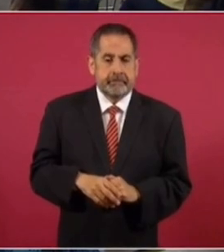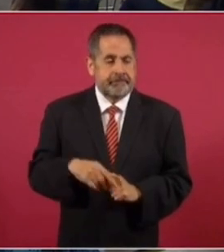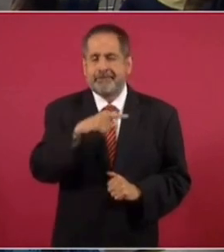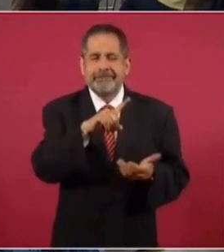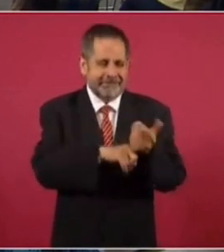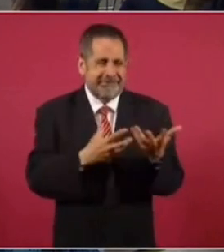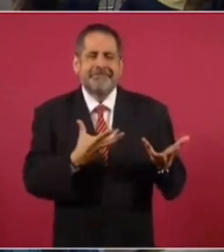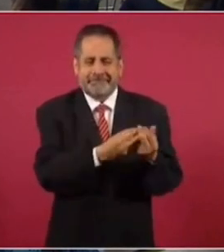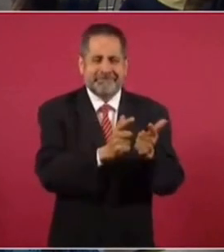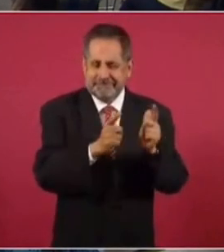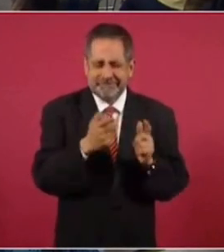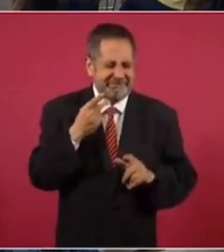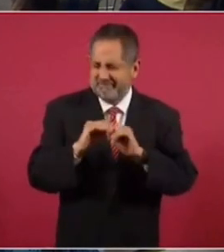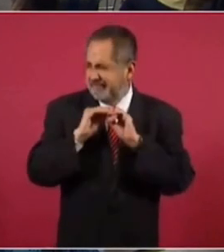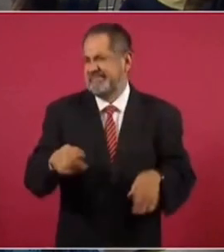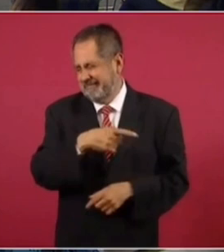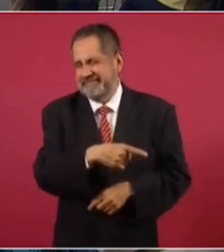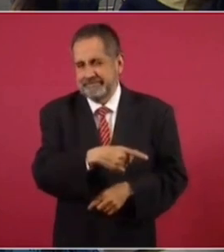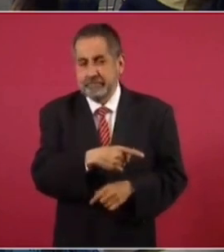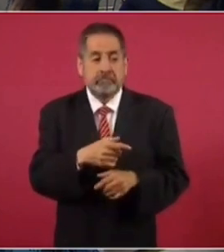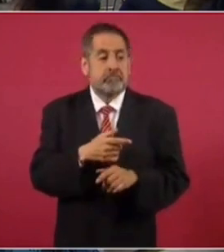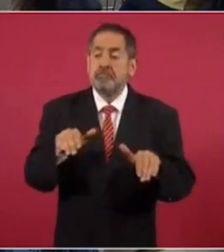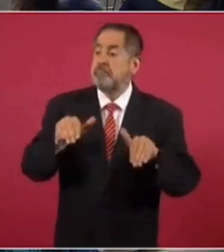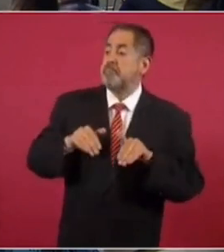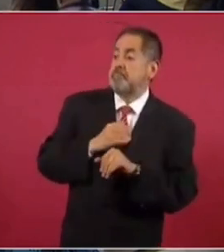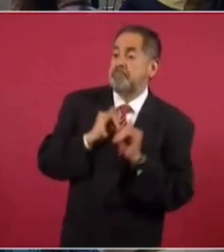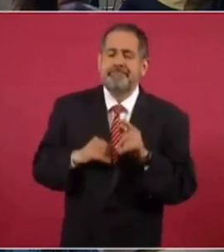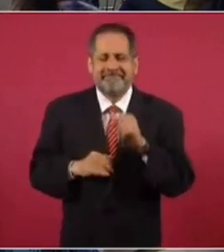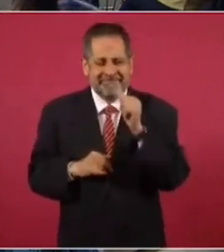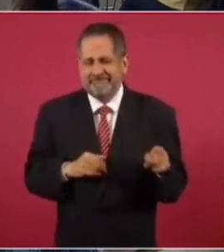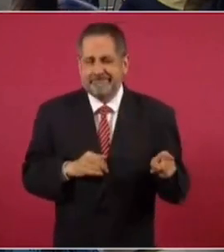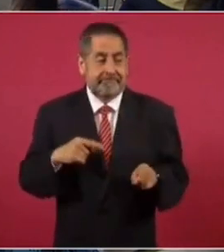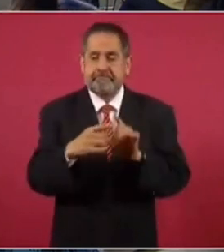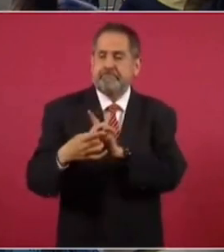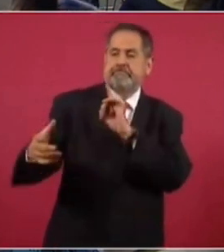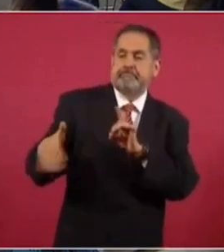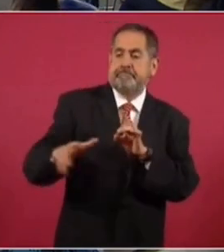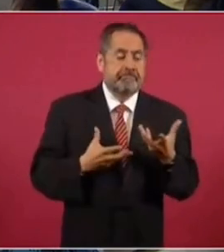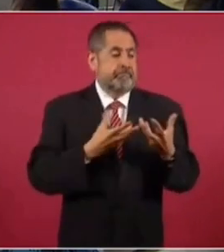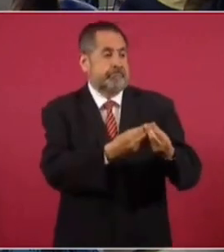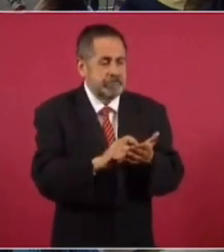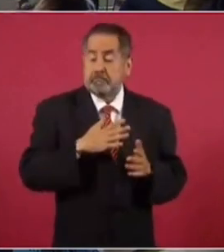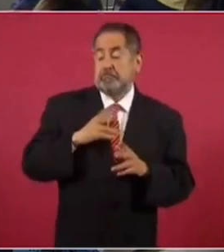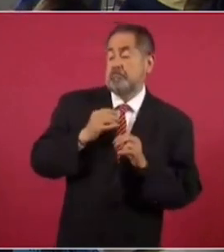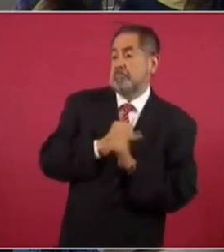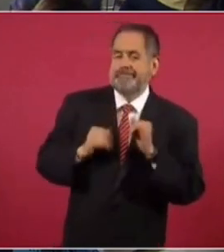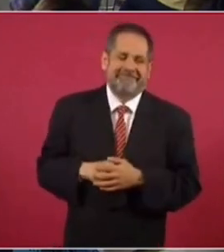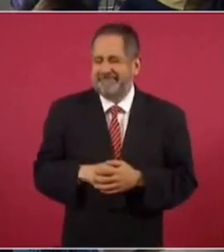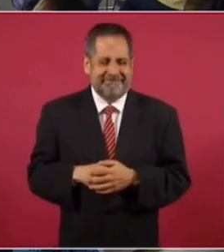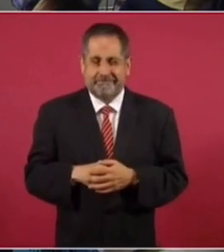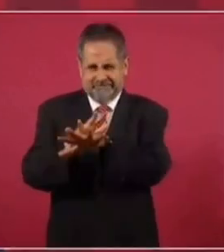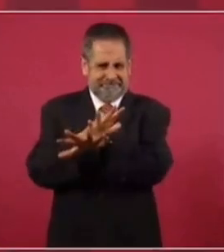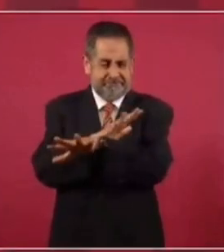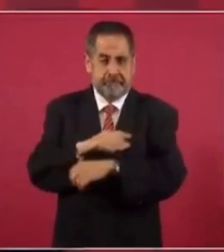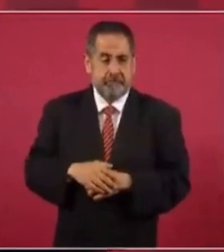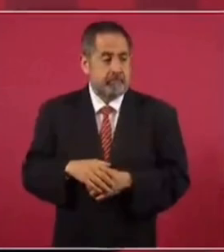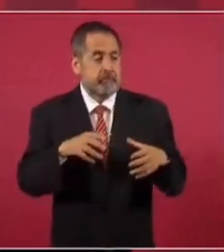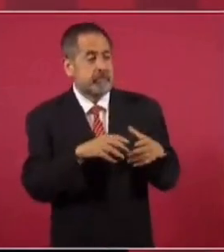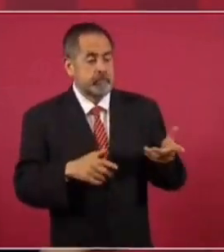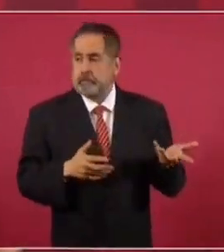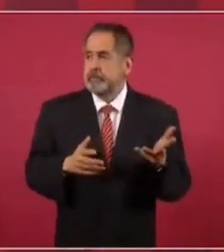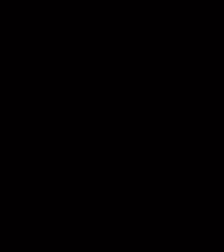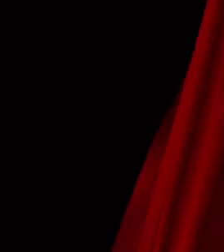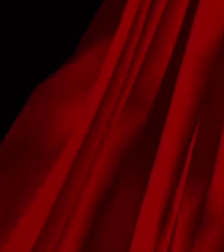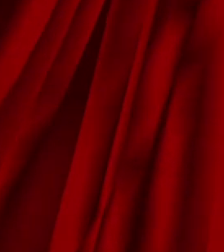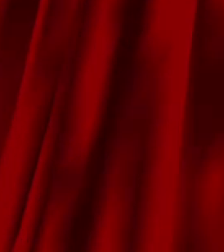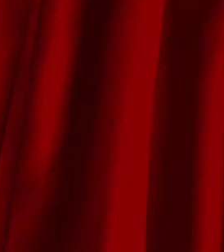tienen partido y claro que no son independientes, son independientes del pueblo, no del poder. Viene este proceso de transformación y ya no hay para